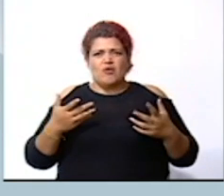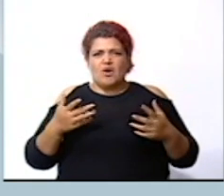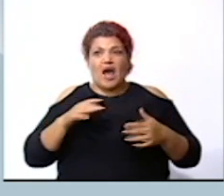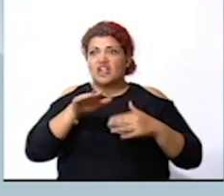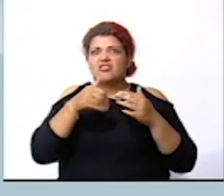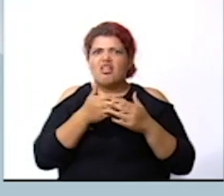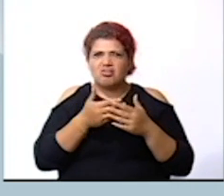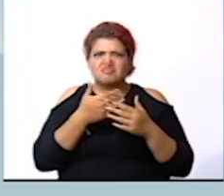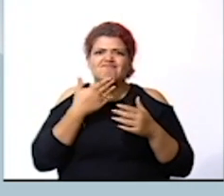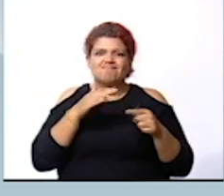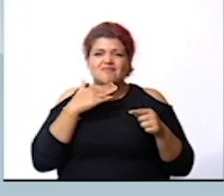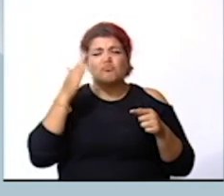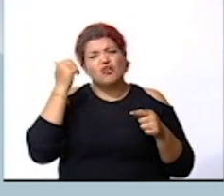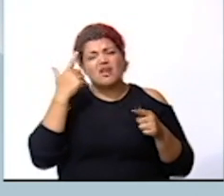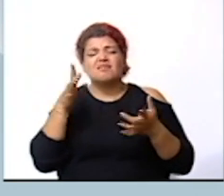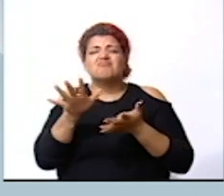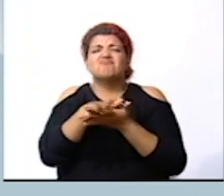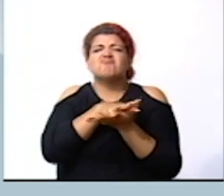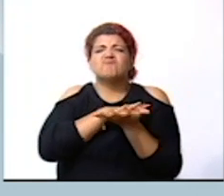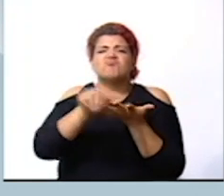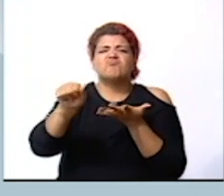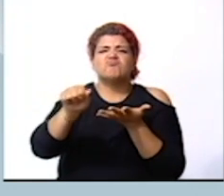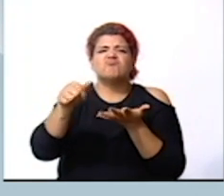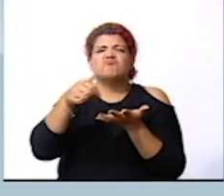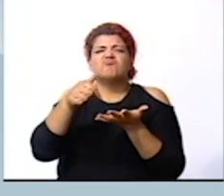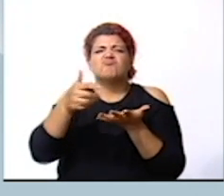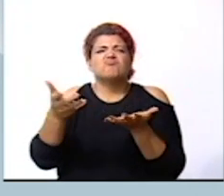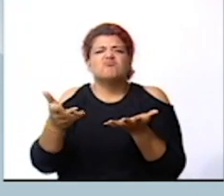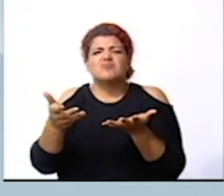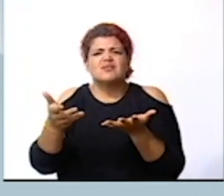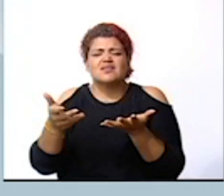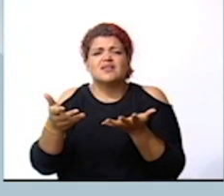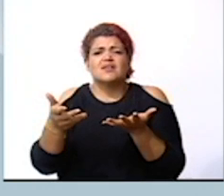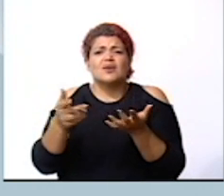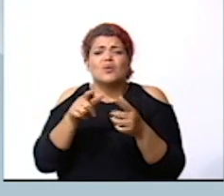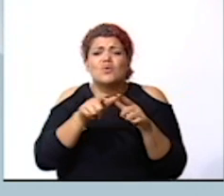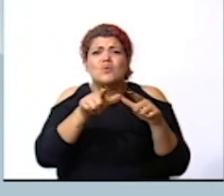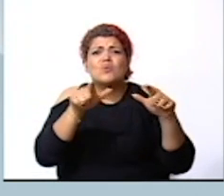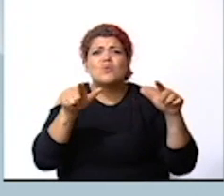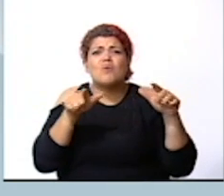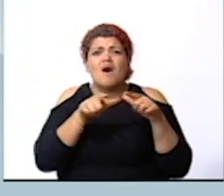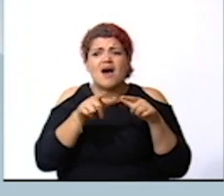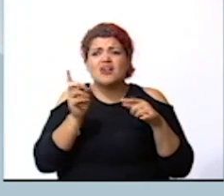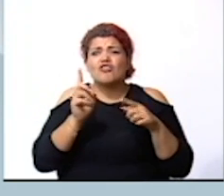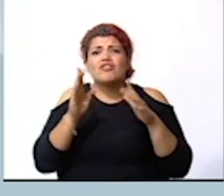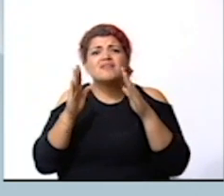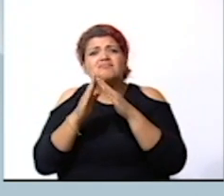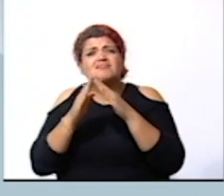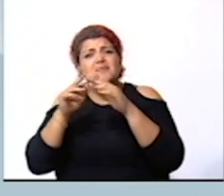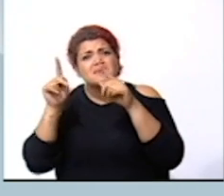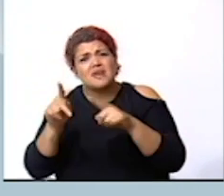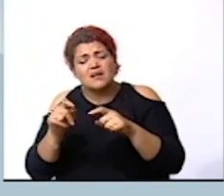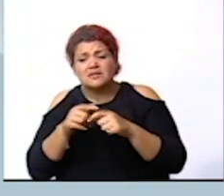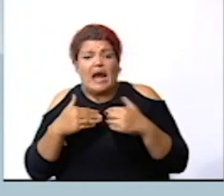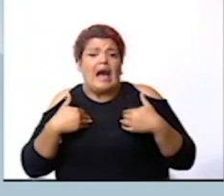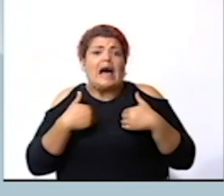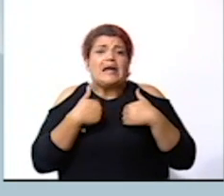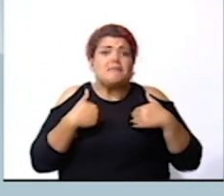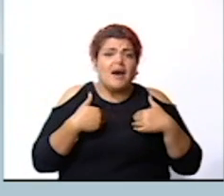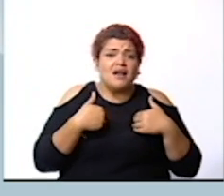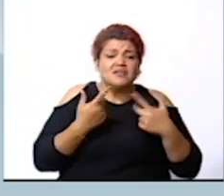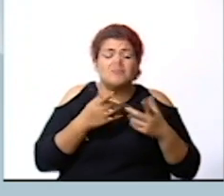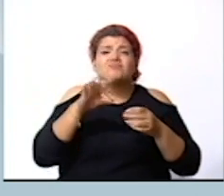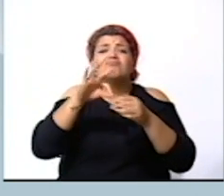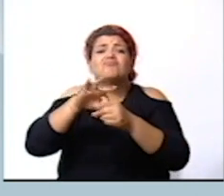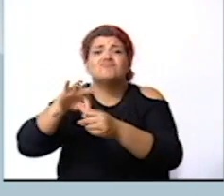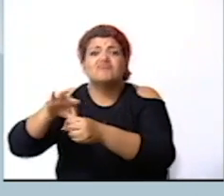porque existe destrucción desde los lugares donde viven las personas los animales y los